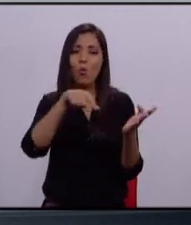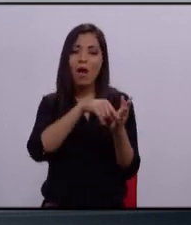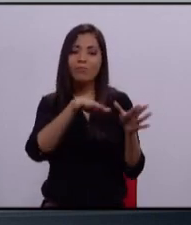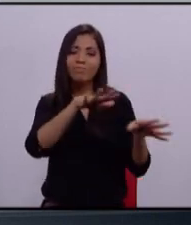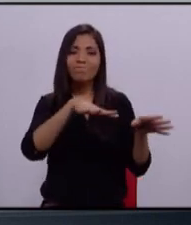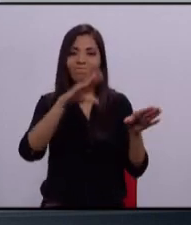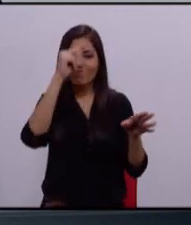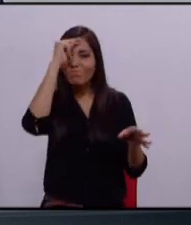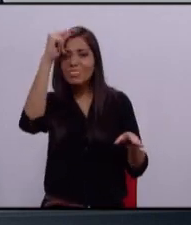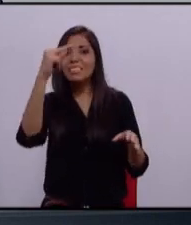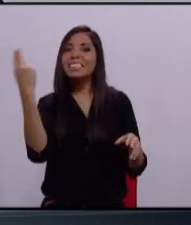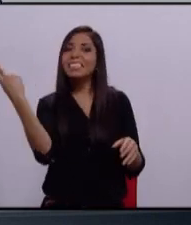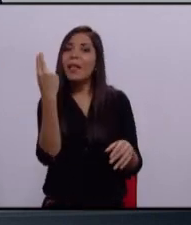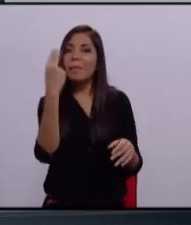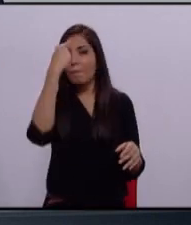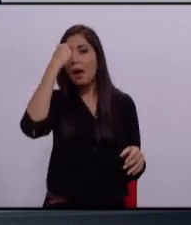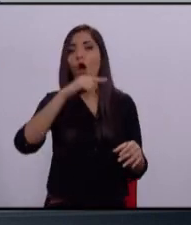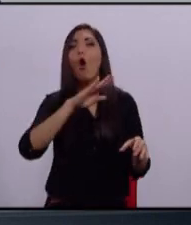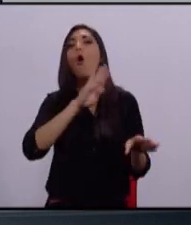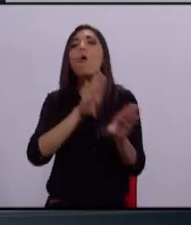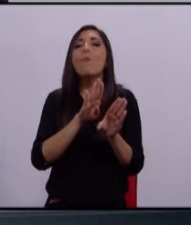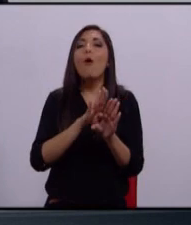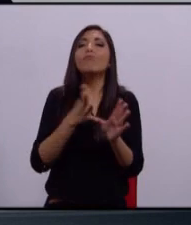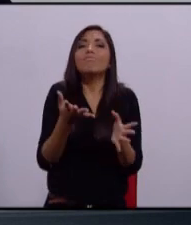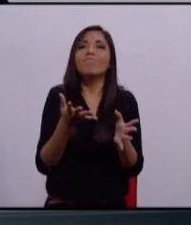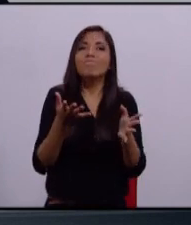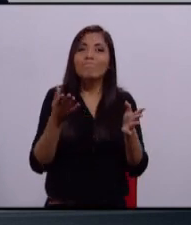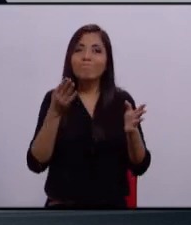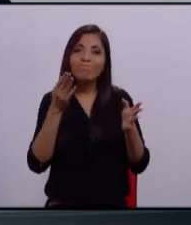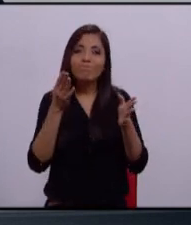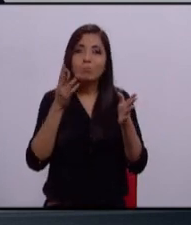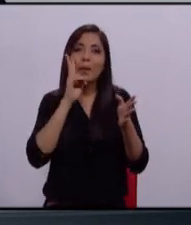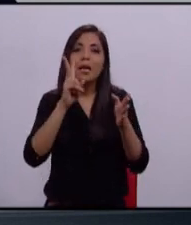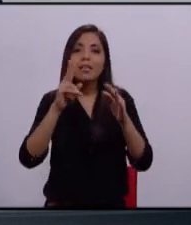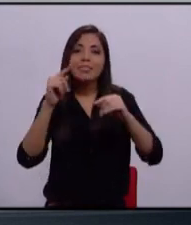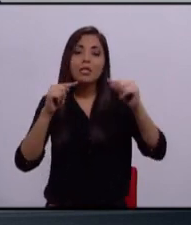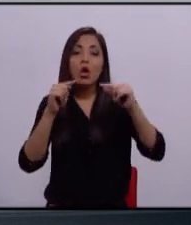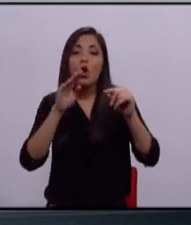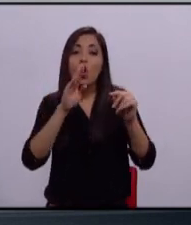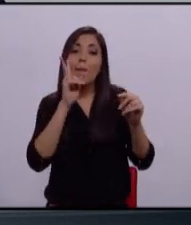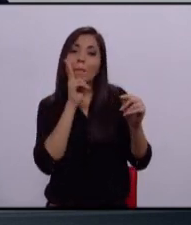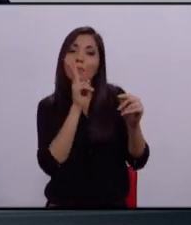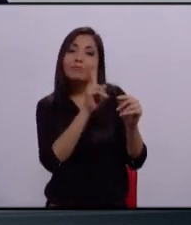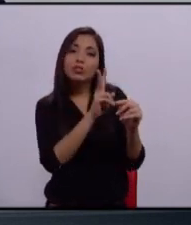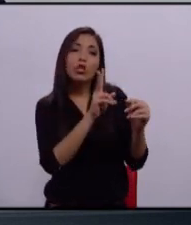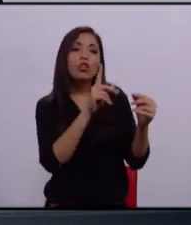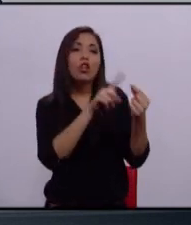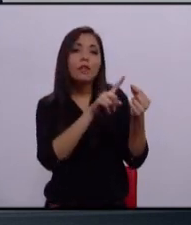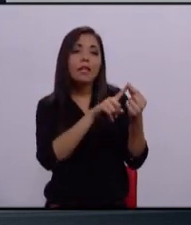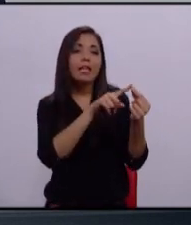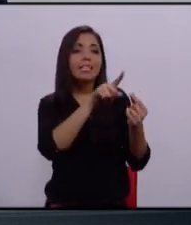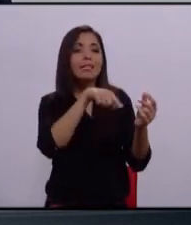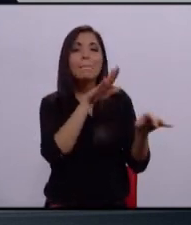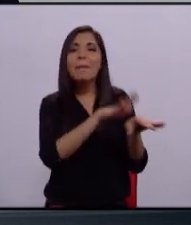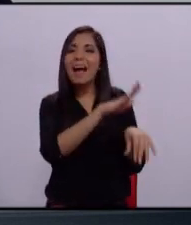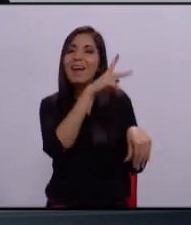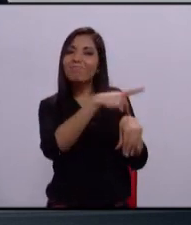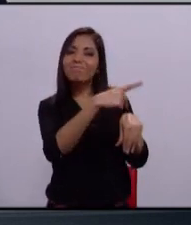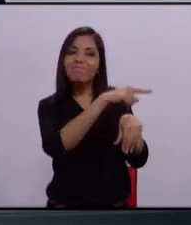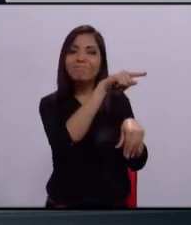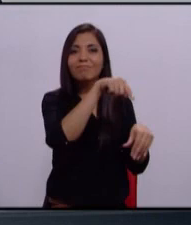Necesitamos tener nuestros propios indicadores que podamos definir las incidencias de nuestro municipio.